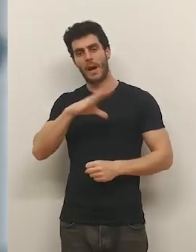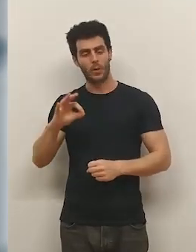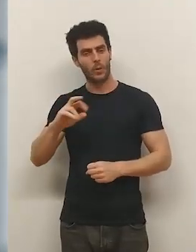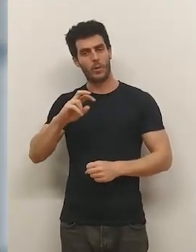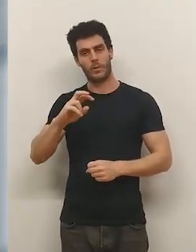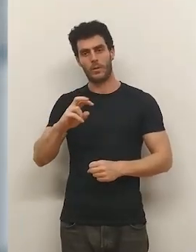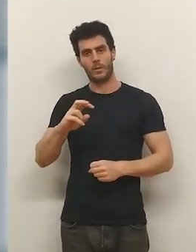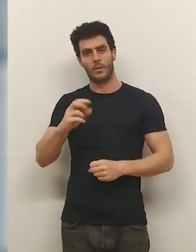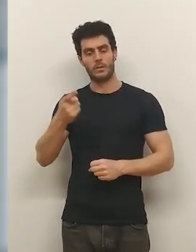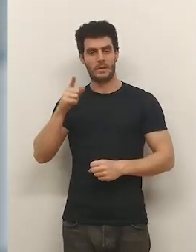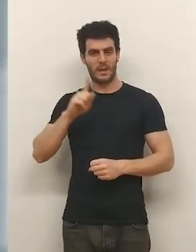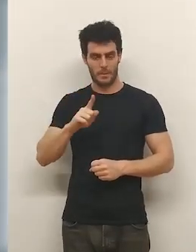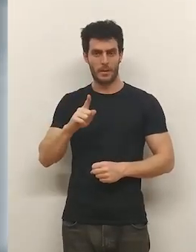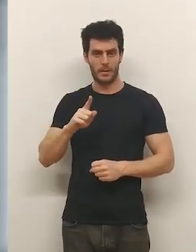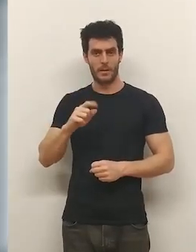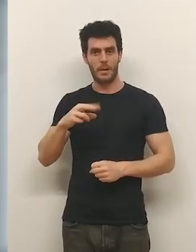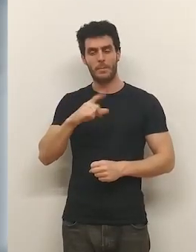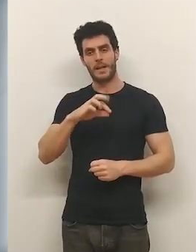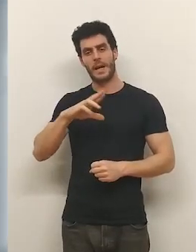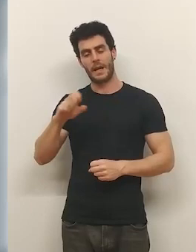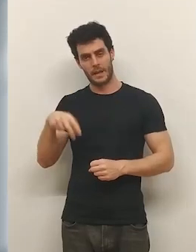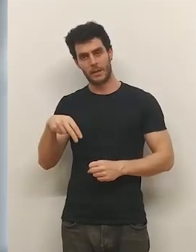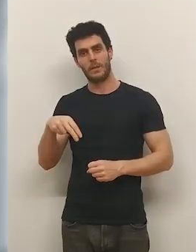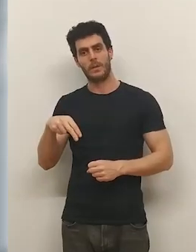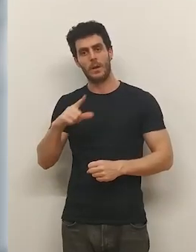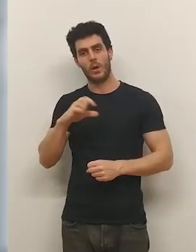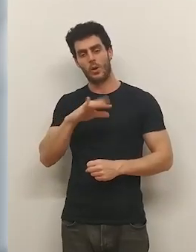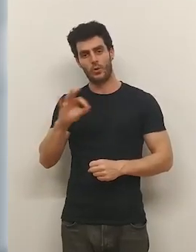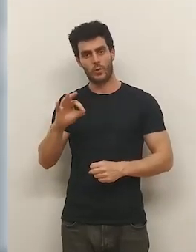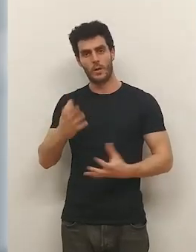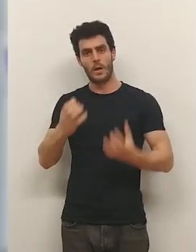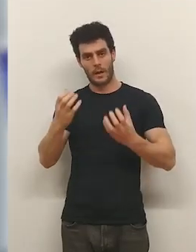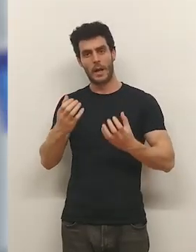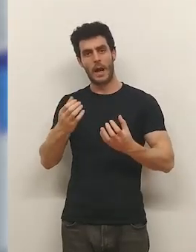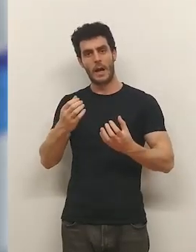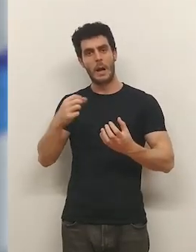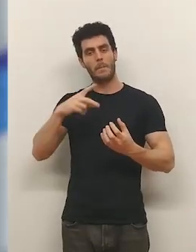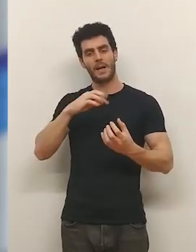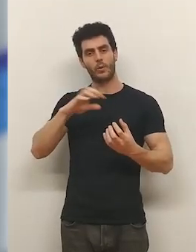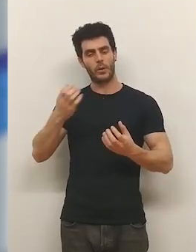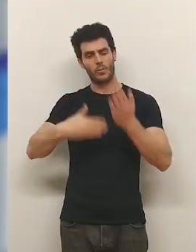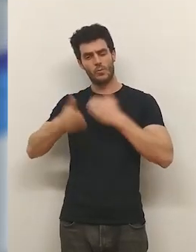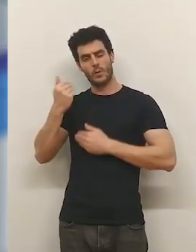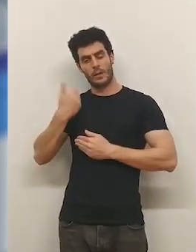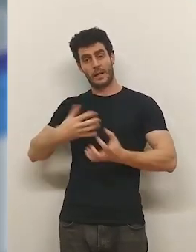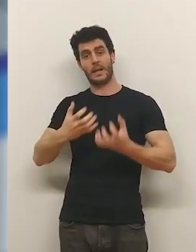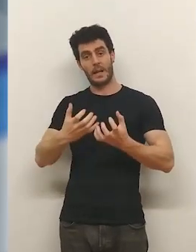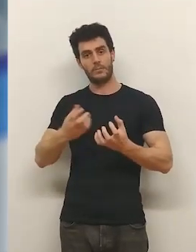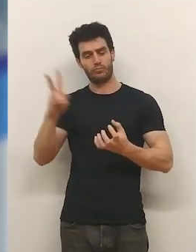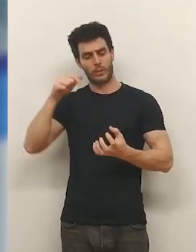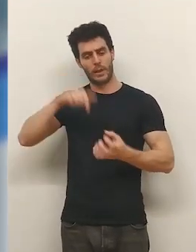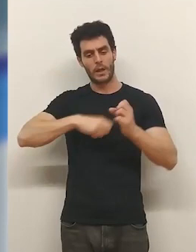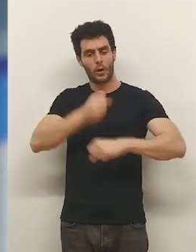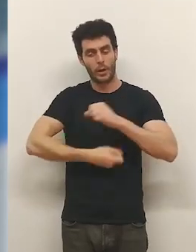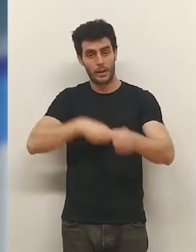Calatayud... ...y Mayalen Loyo, que ganó en Matutraer el otro día, vienen a correr la distancia... ...y